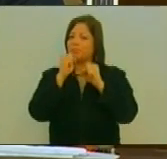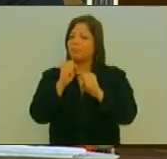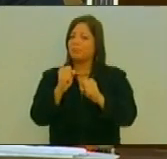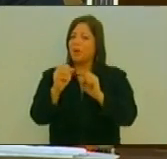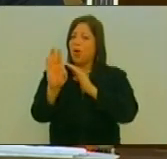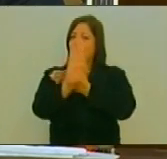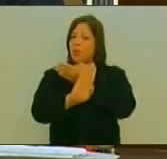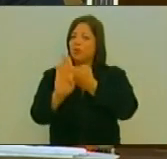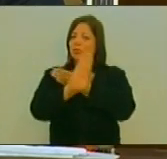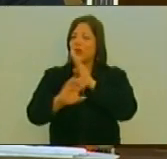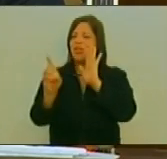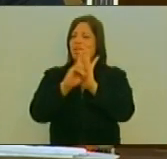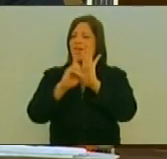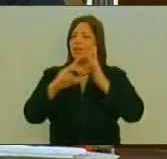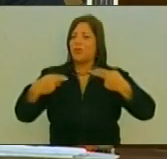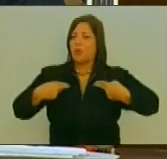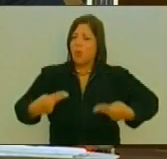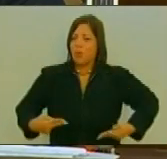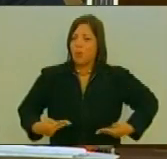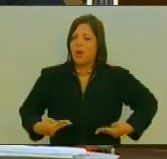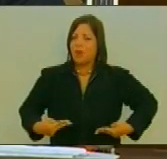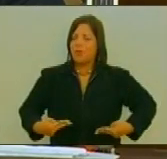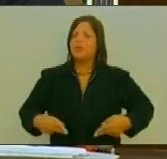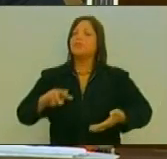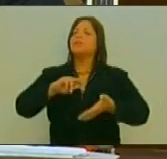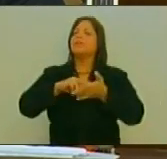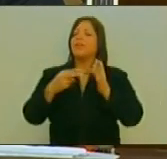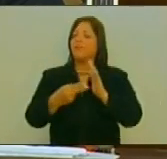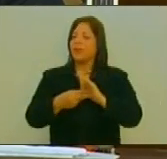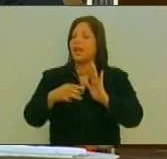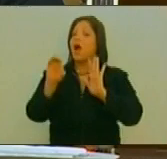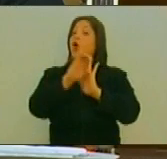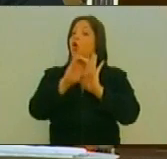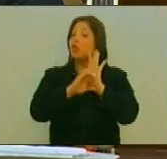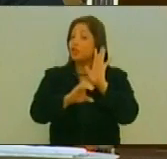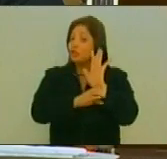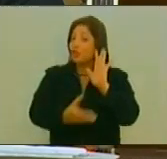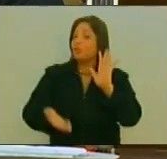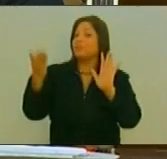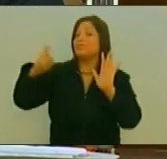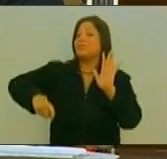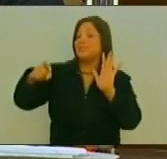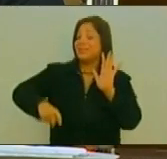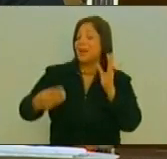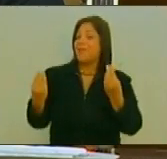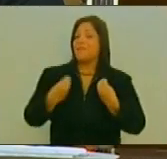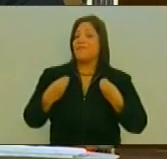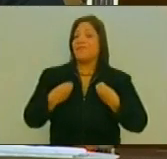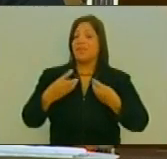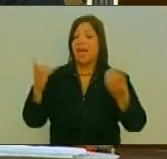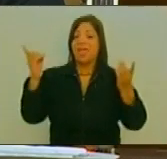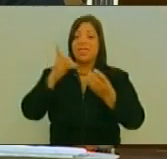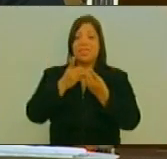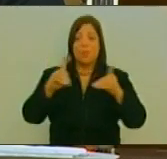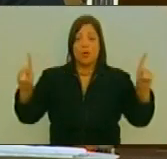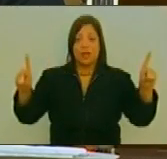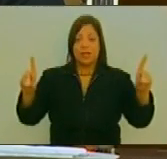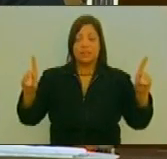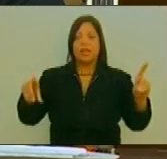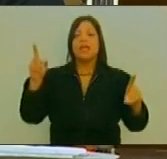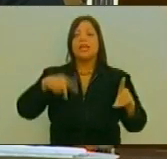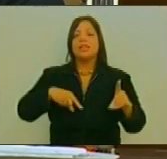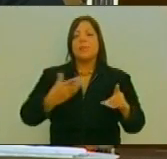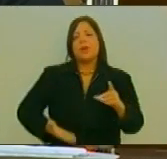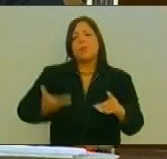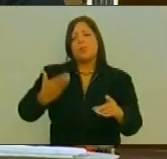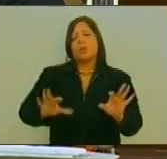protección De los derechos Humanos Constituye Una condición Indispensable Para la vida En democracia Y un factor